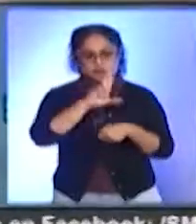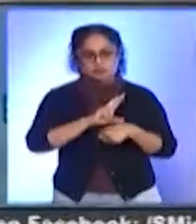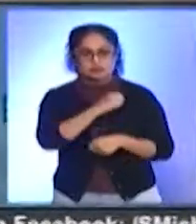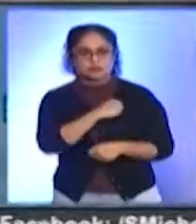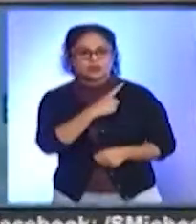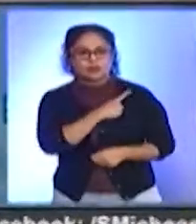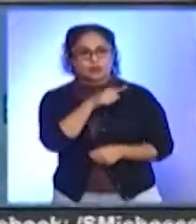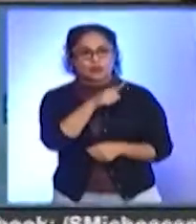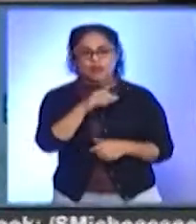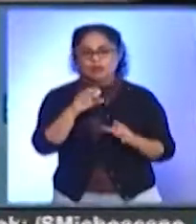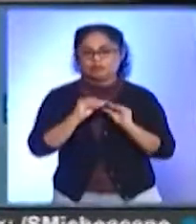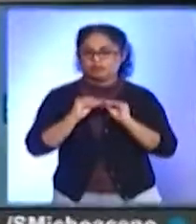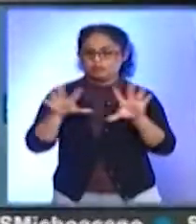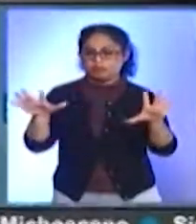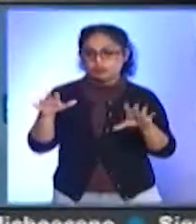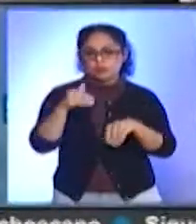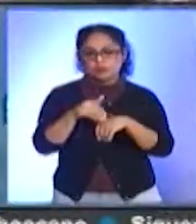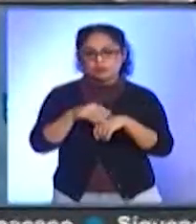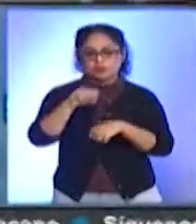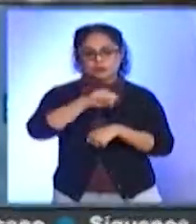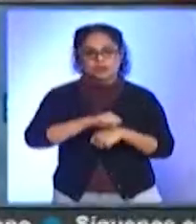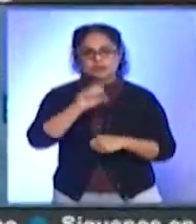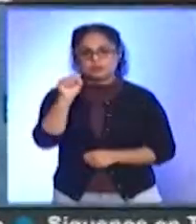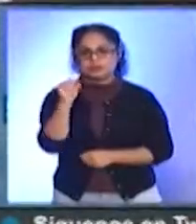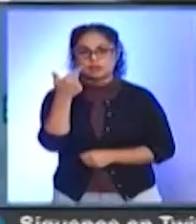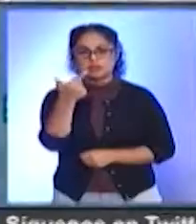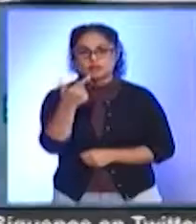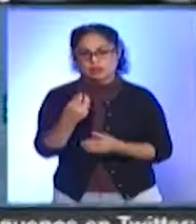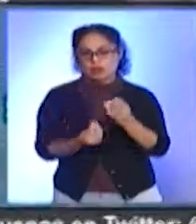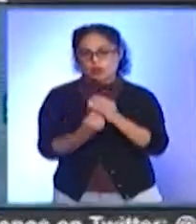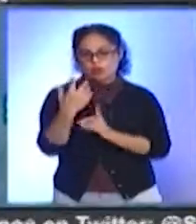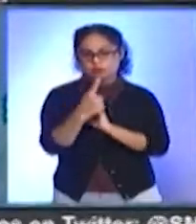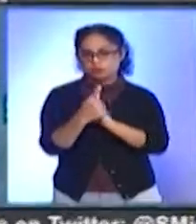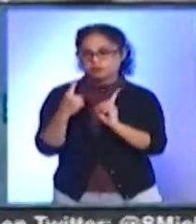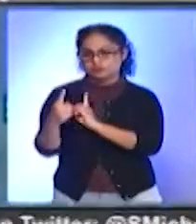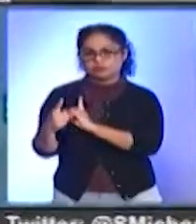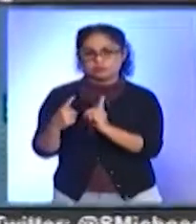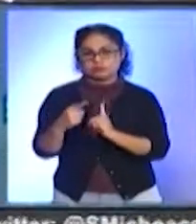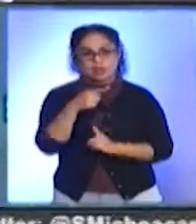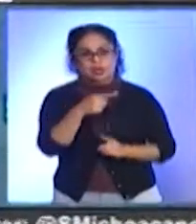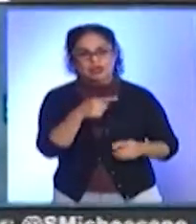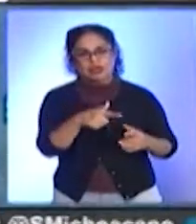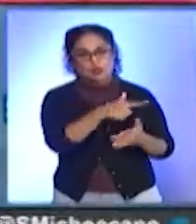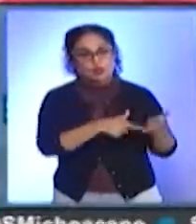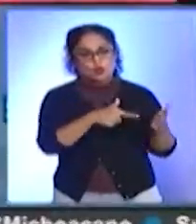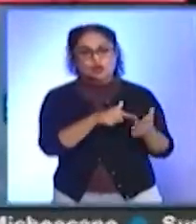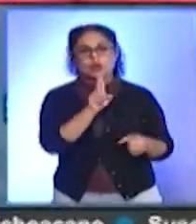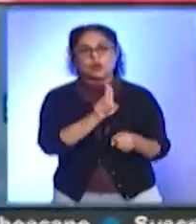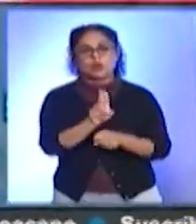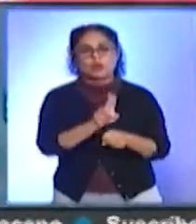comunicado técnico de la semana 67 de la nueva convivencia, las autoridades de salud mencionaron que la jurisdicción de Uruapan